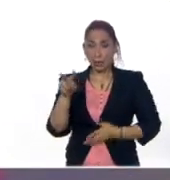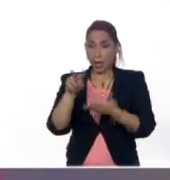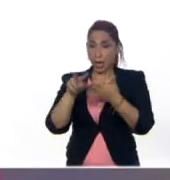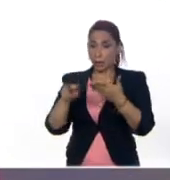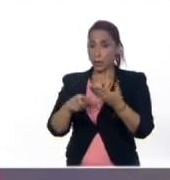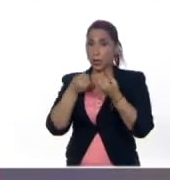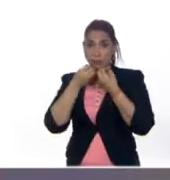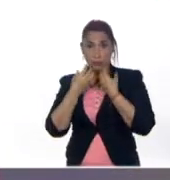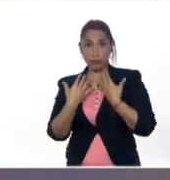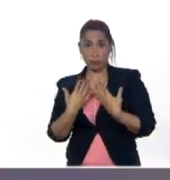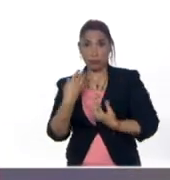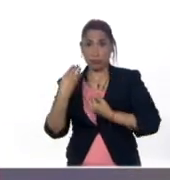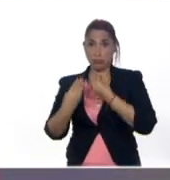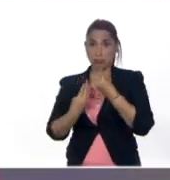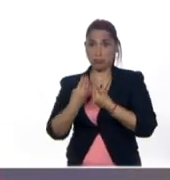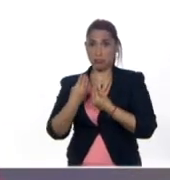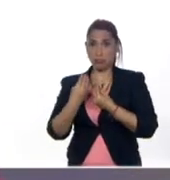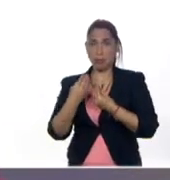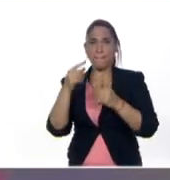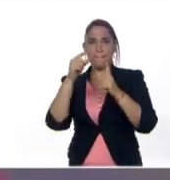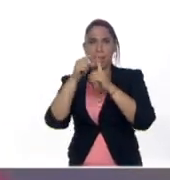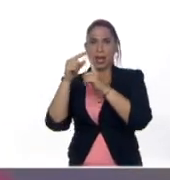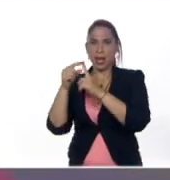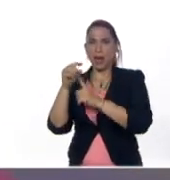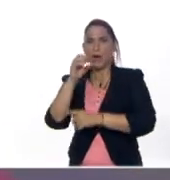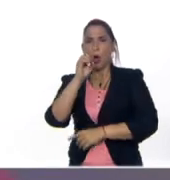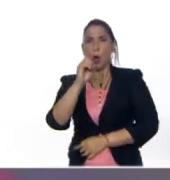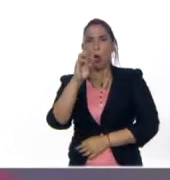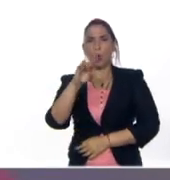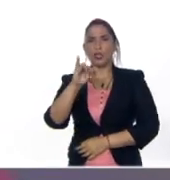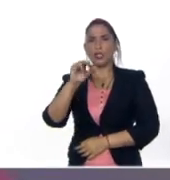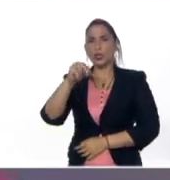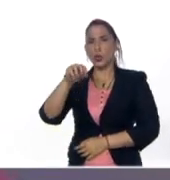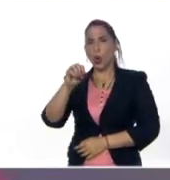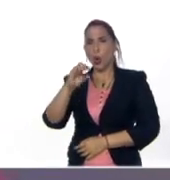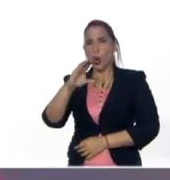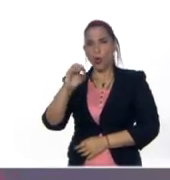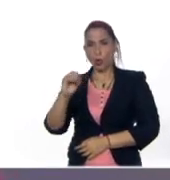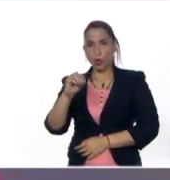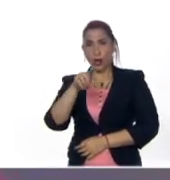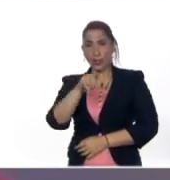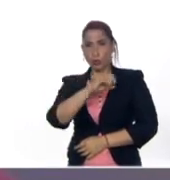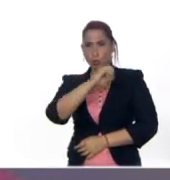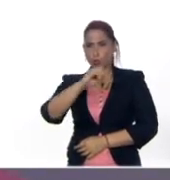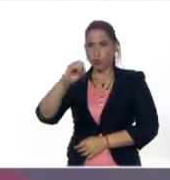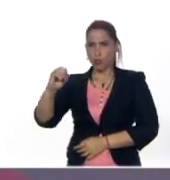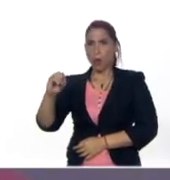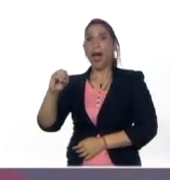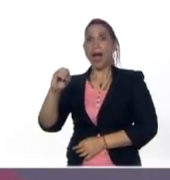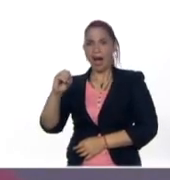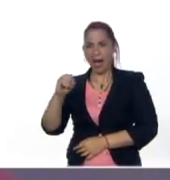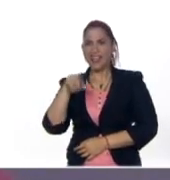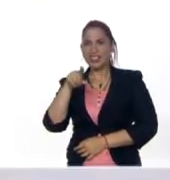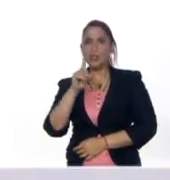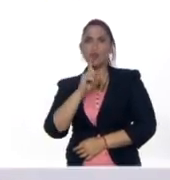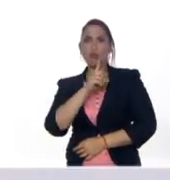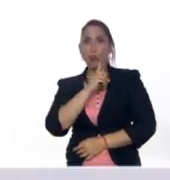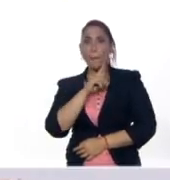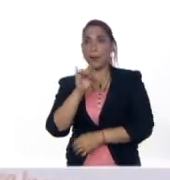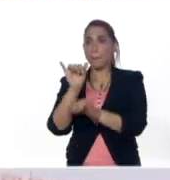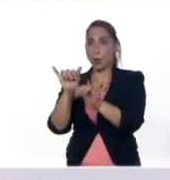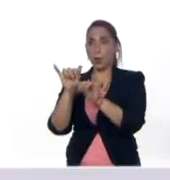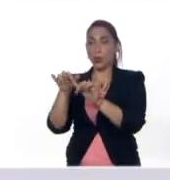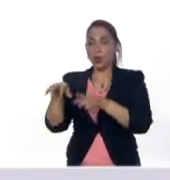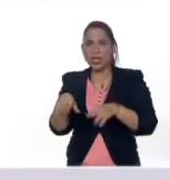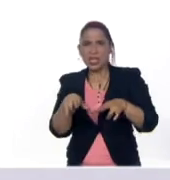realizada. O sea, tiene allí la palabra Orinoco, que es un sustantivo propio, está escrito con mayúscula. Es un